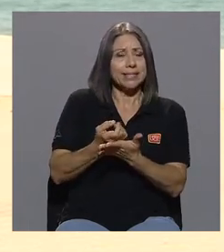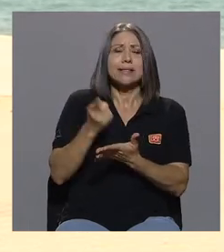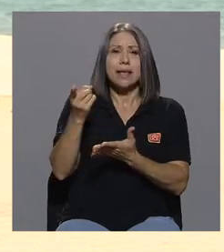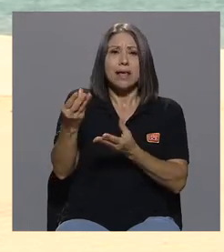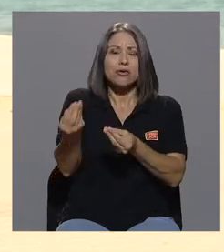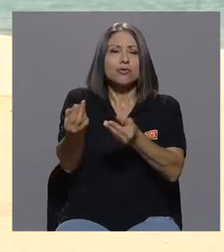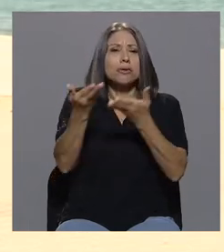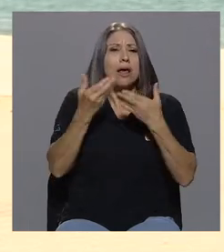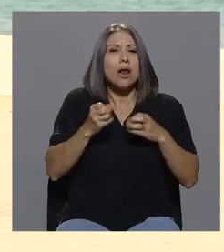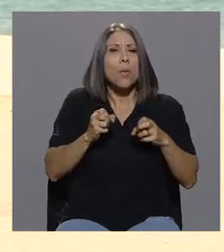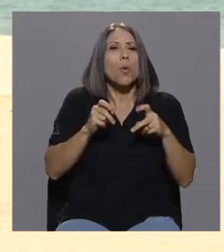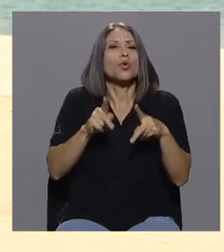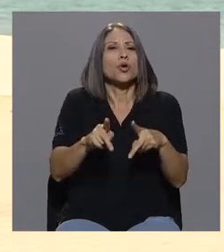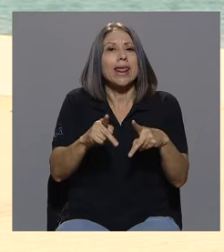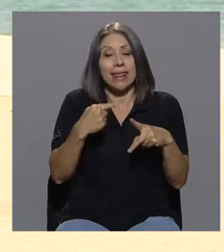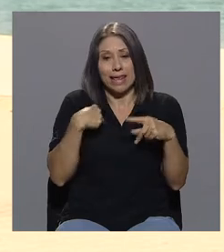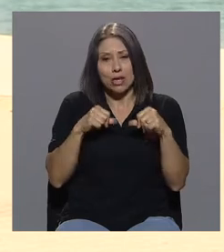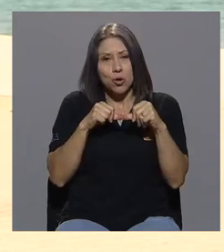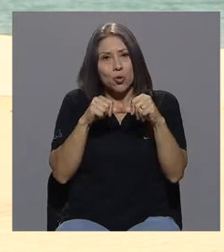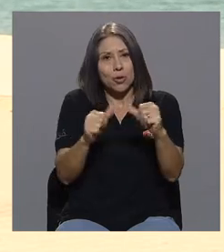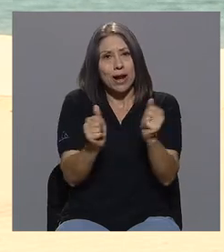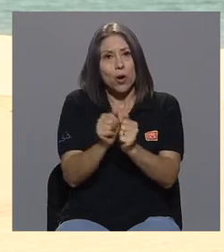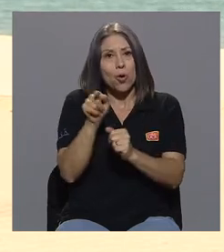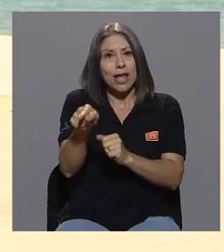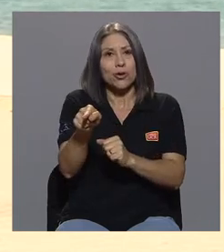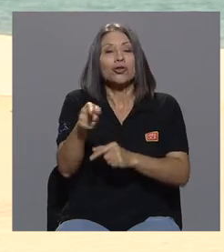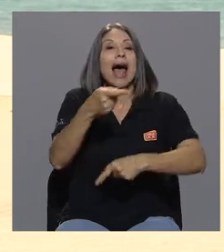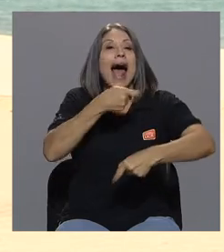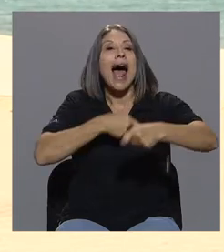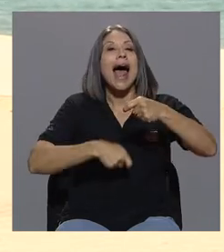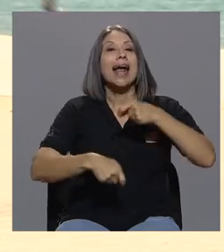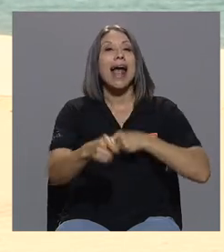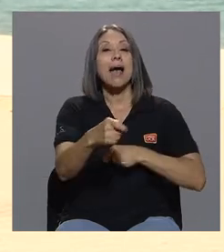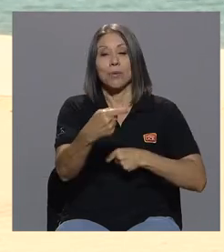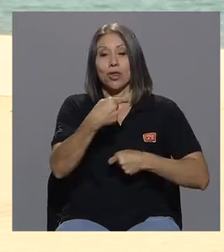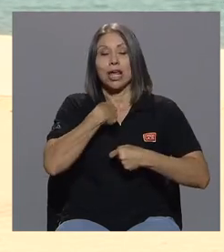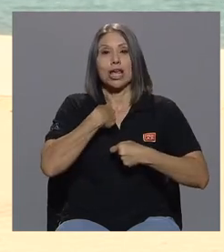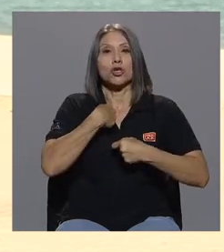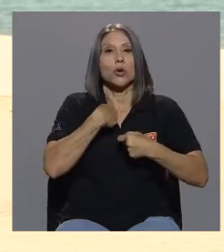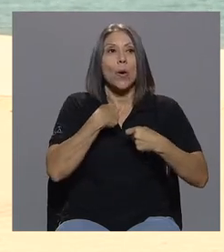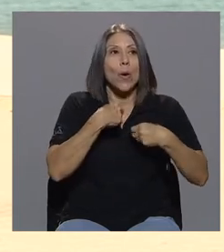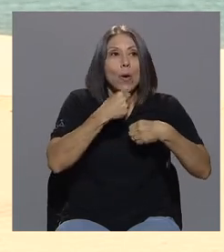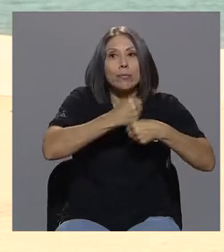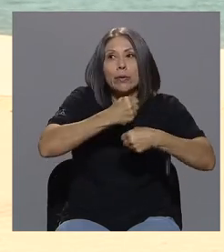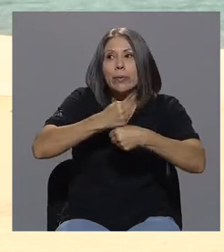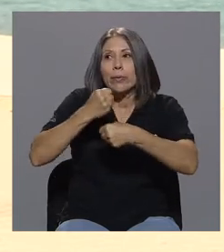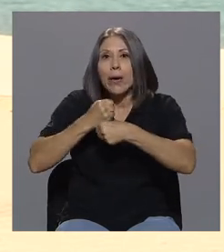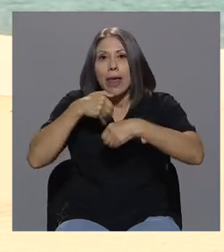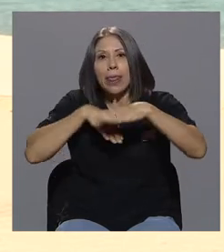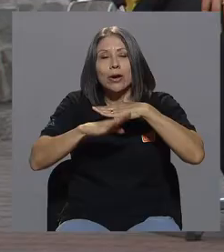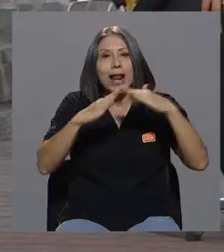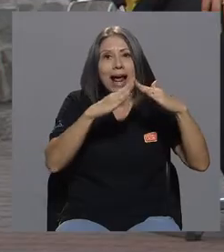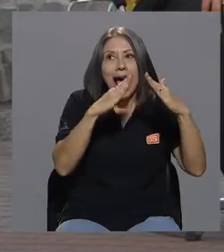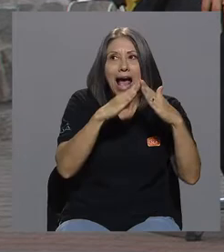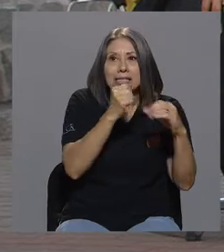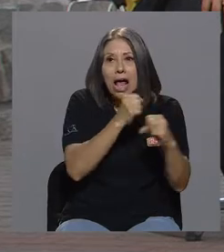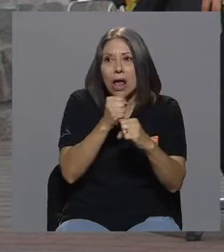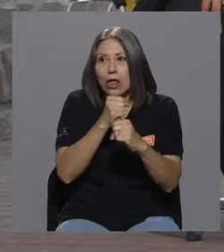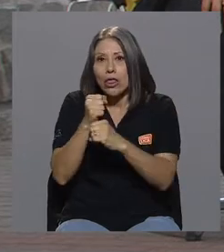de quedarme con ellos a cambio de hacer oficios domésticos, de ayudarme con ir a la universidad.